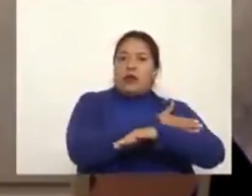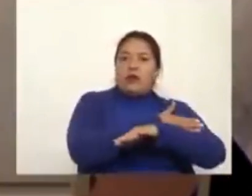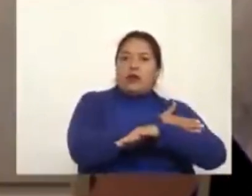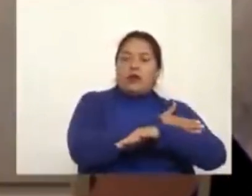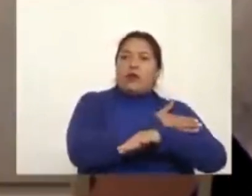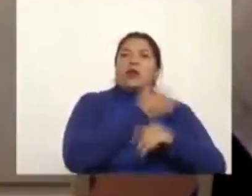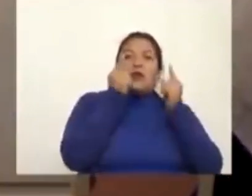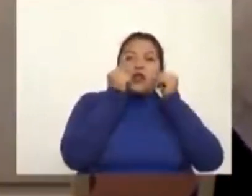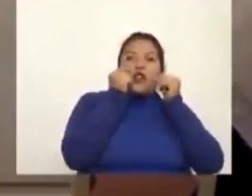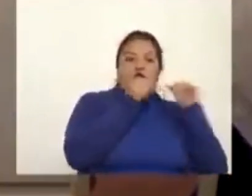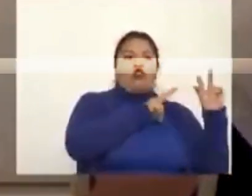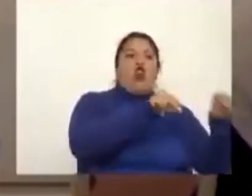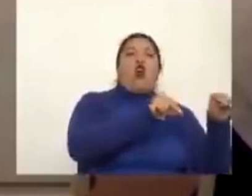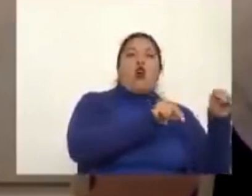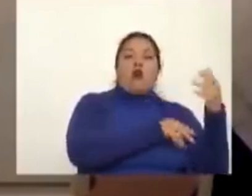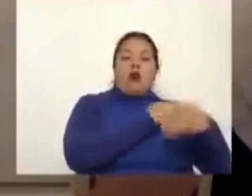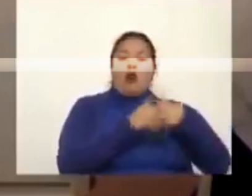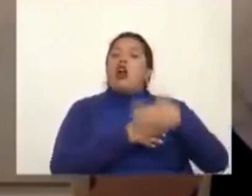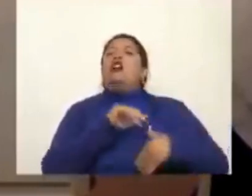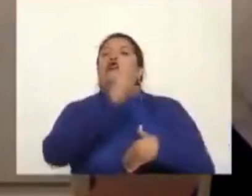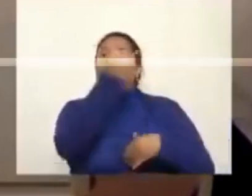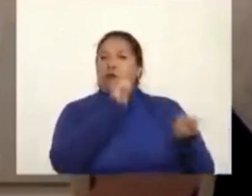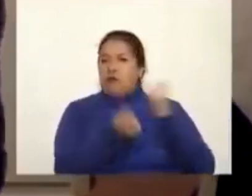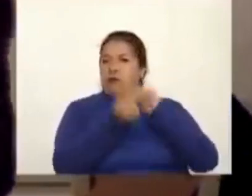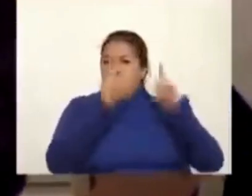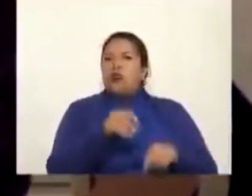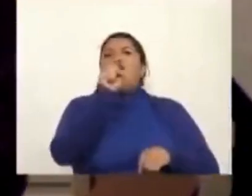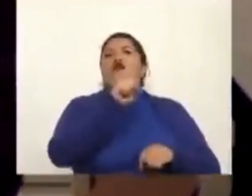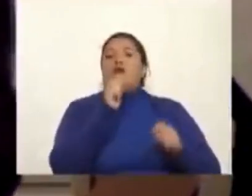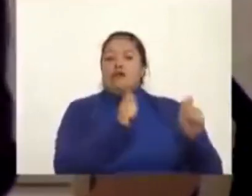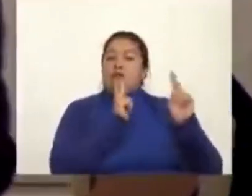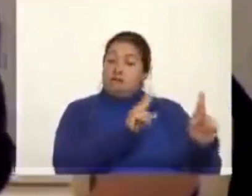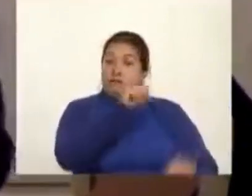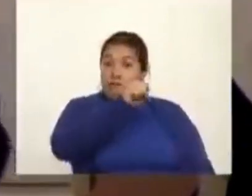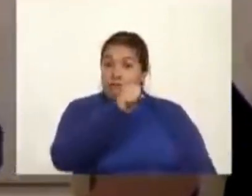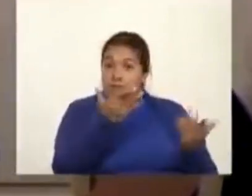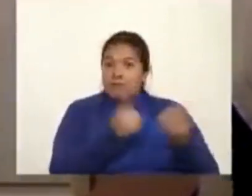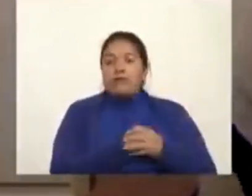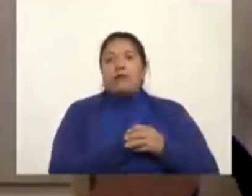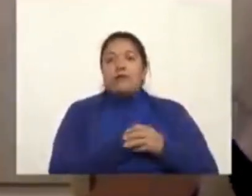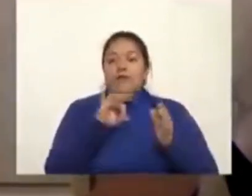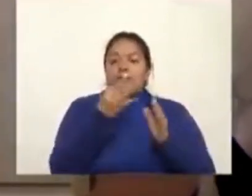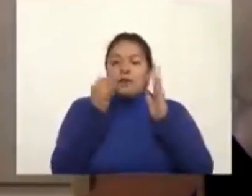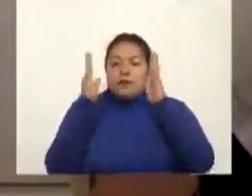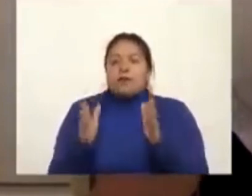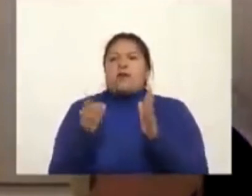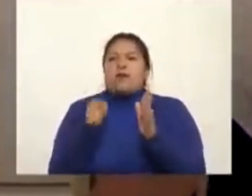El tercer acto de sobornos es